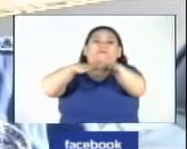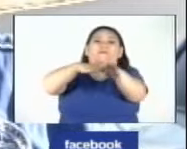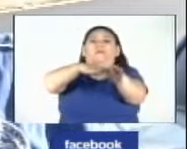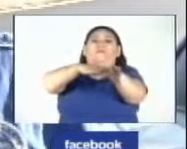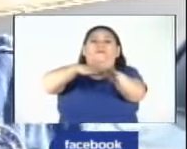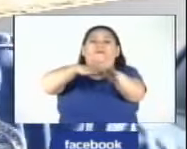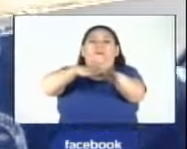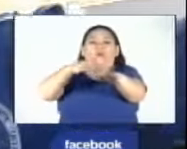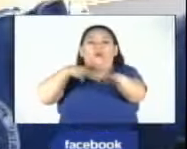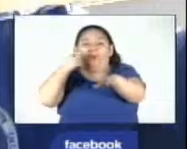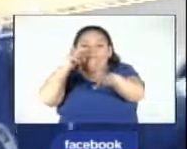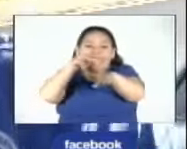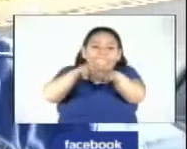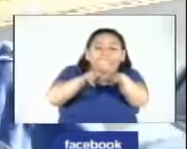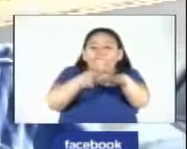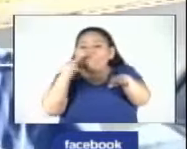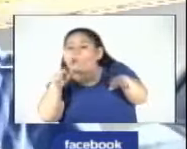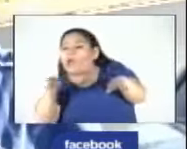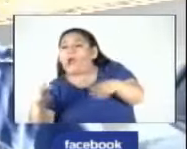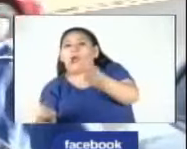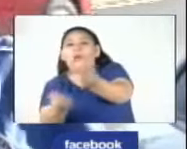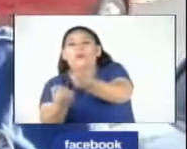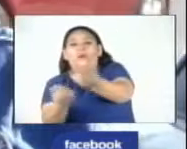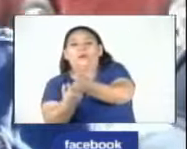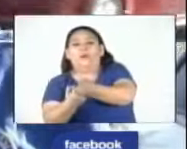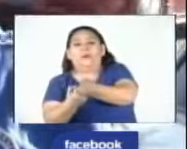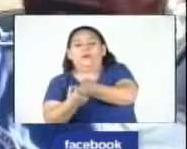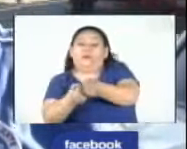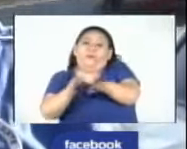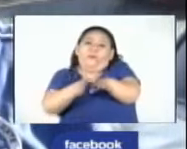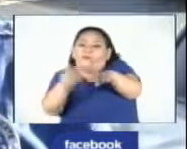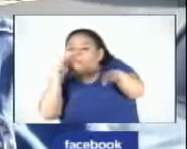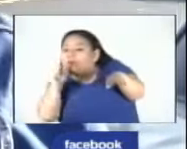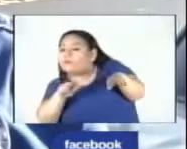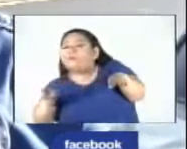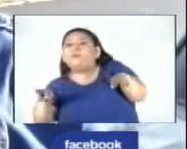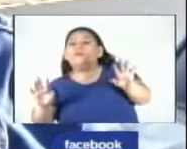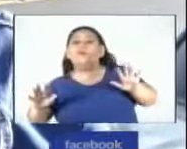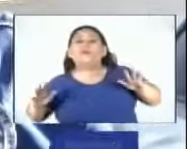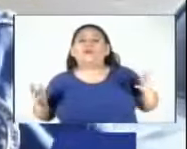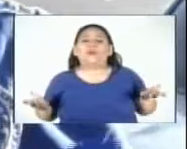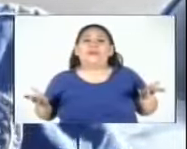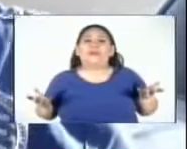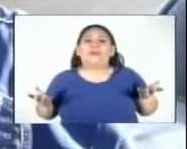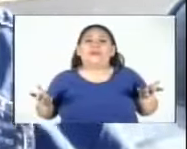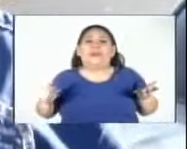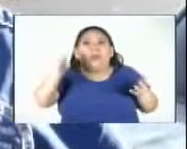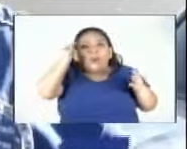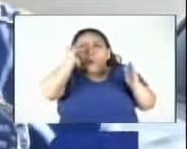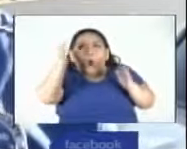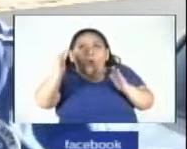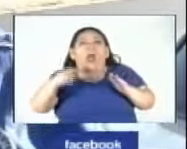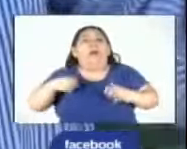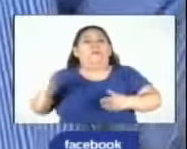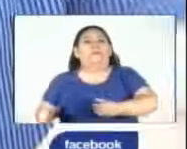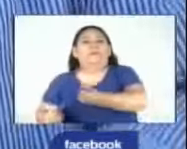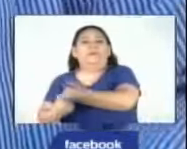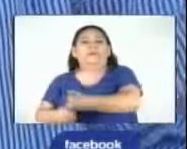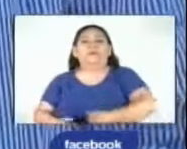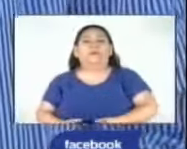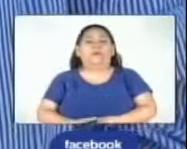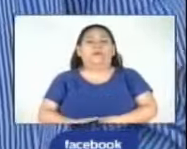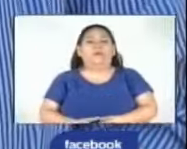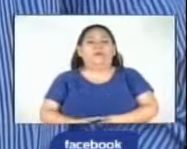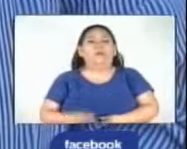lo que me bajé a ayudar a la señora, porque por, ¿cómo se llama? Lógica tiene que hacerlo uno, ¿verdad?